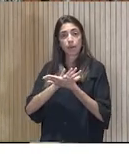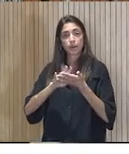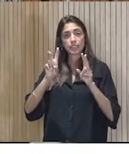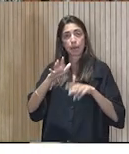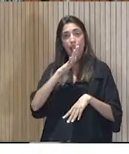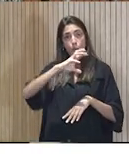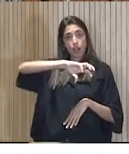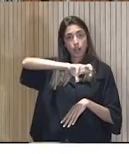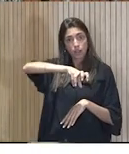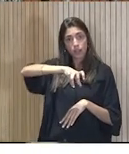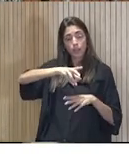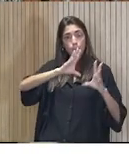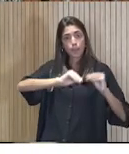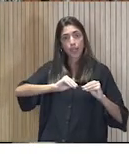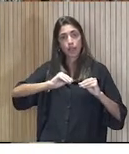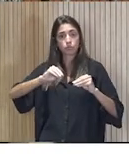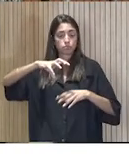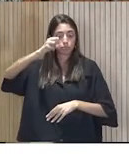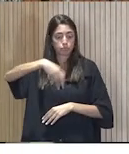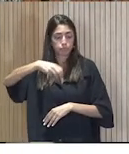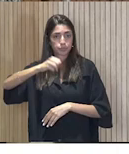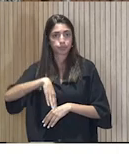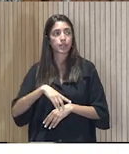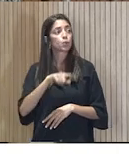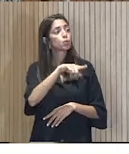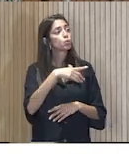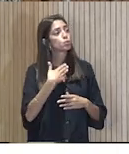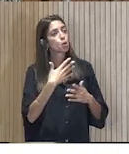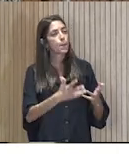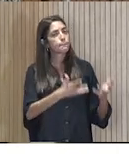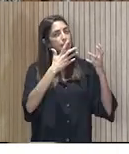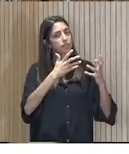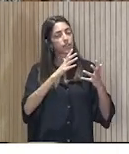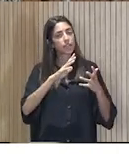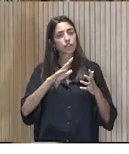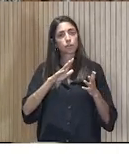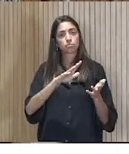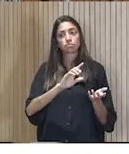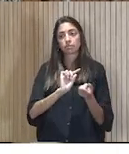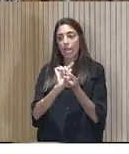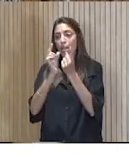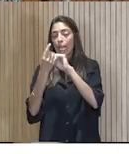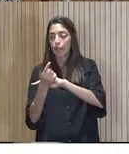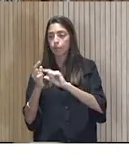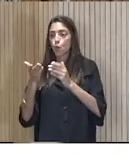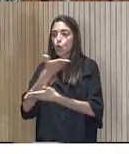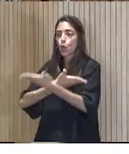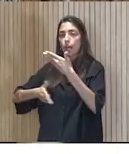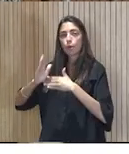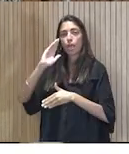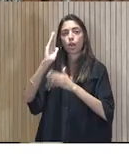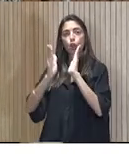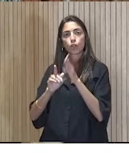por ejemplo. Pasas de beneficiario, Rubén, a colaborador, a coach, ¿qué haces?